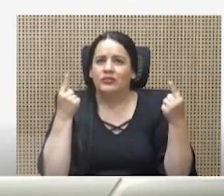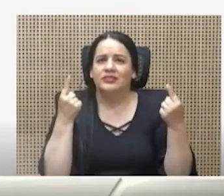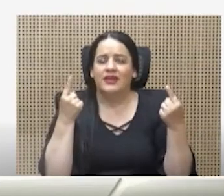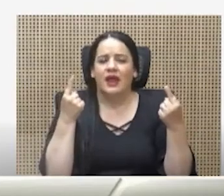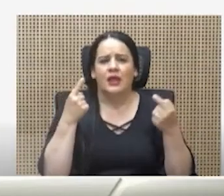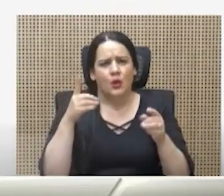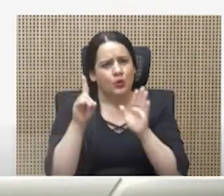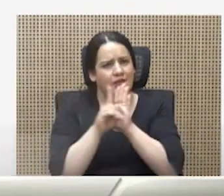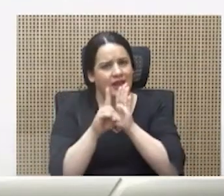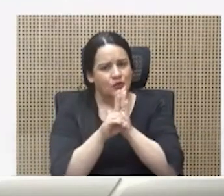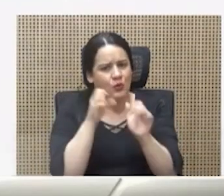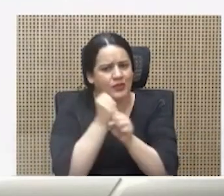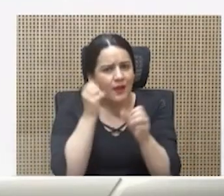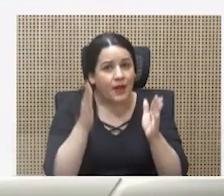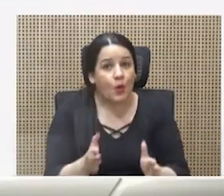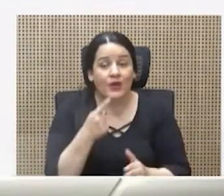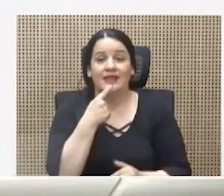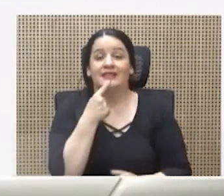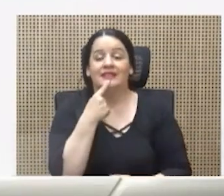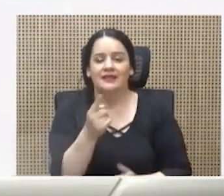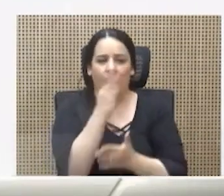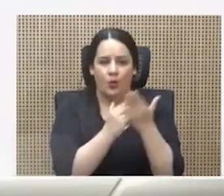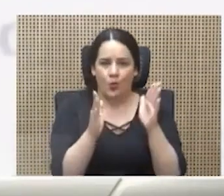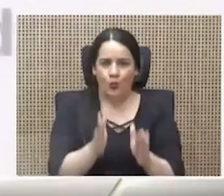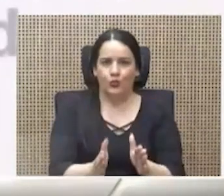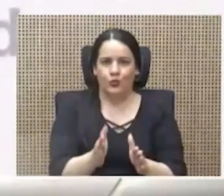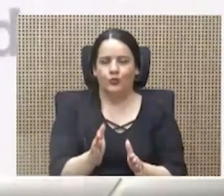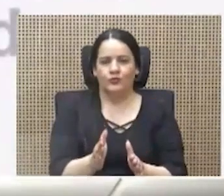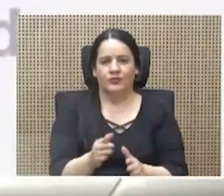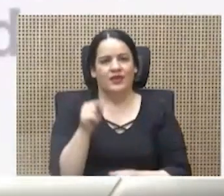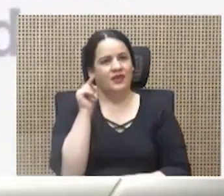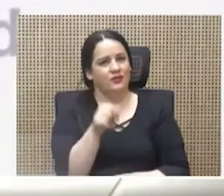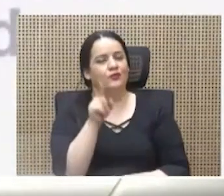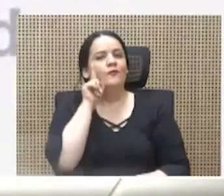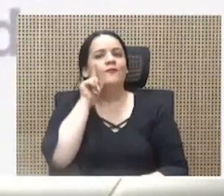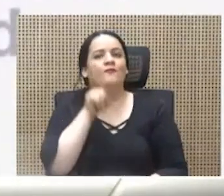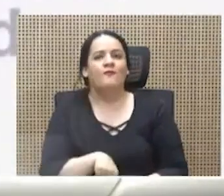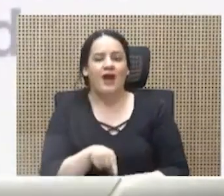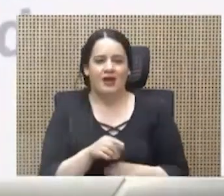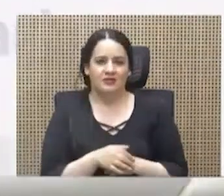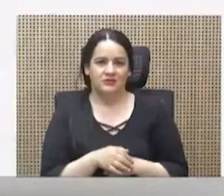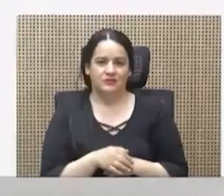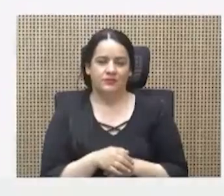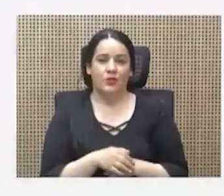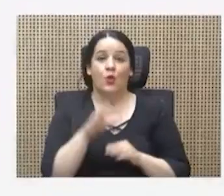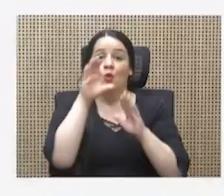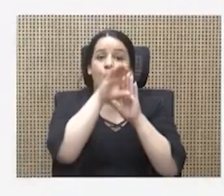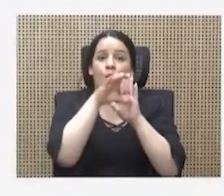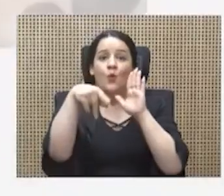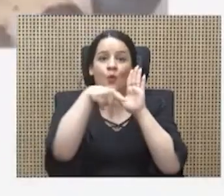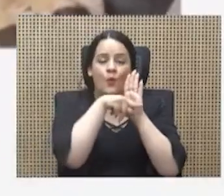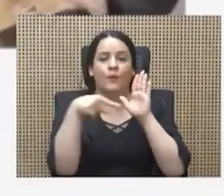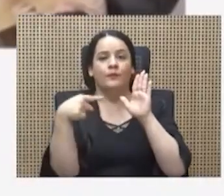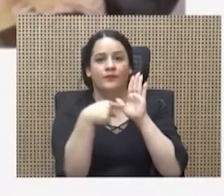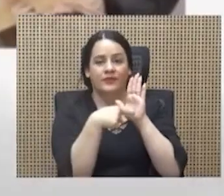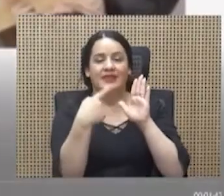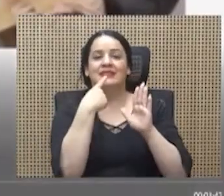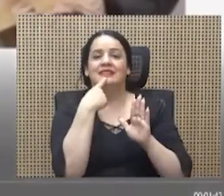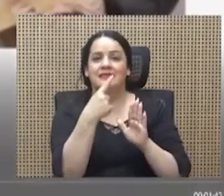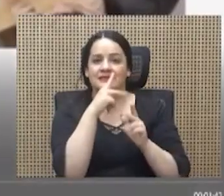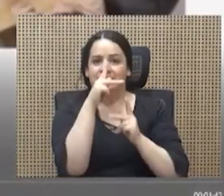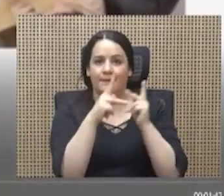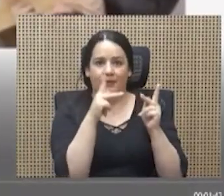trabajadores, dicen algunos. Por supuesto que es absolutamente falso. La constitución política contempla